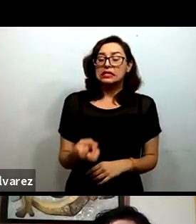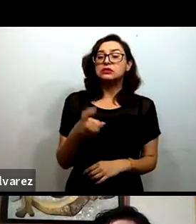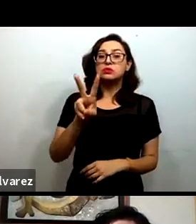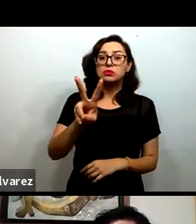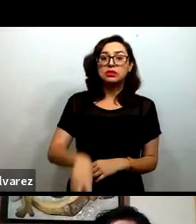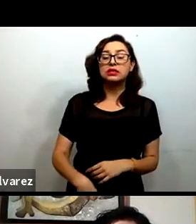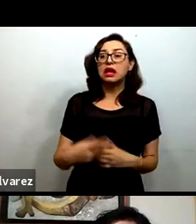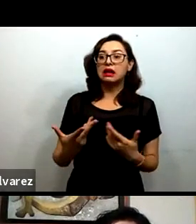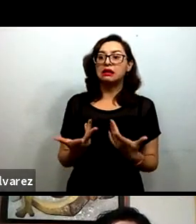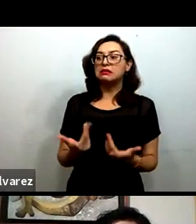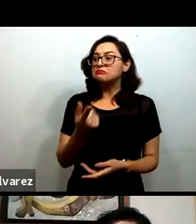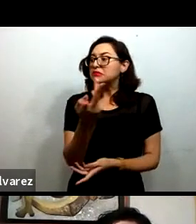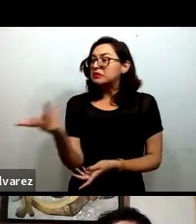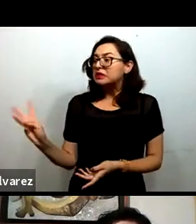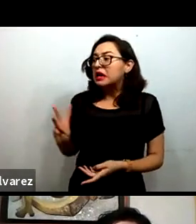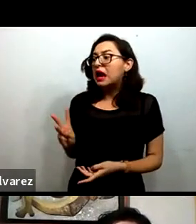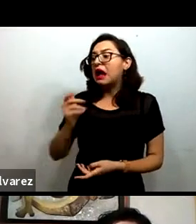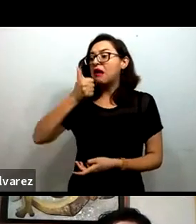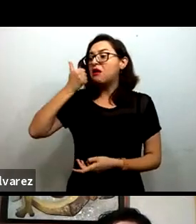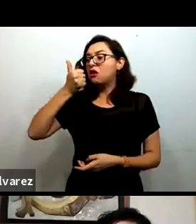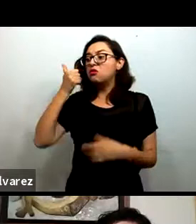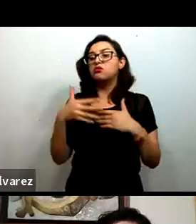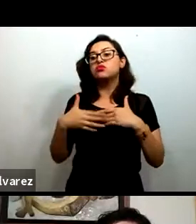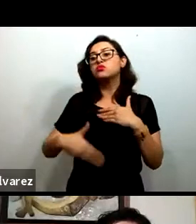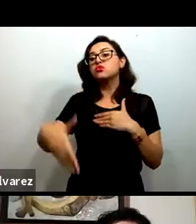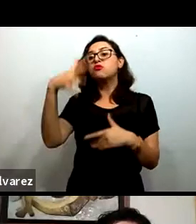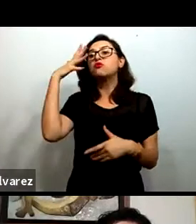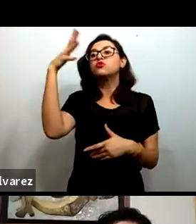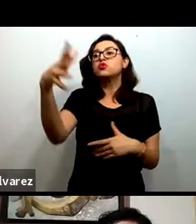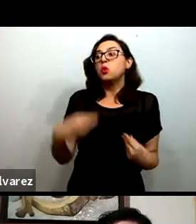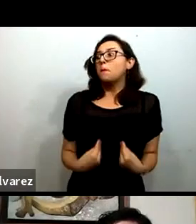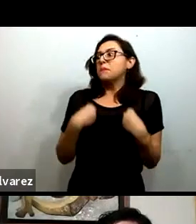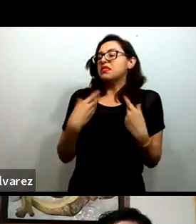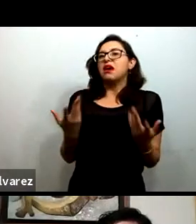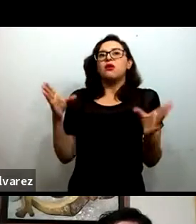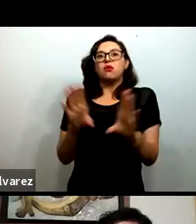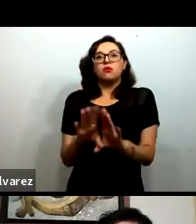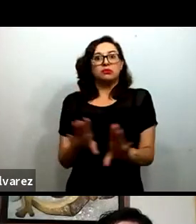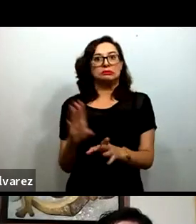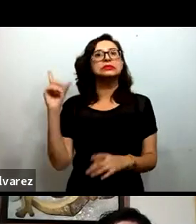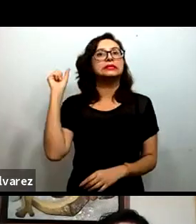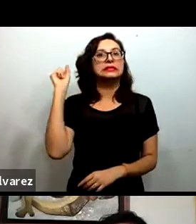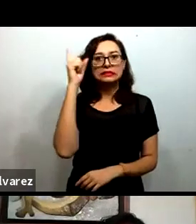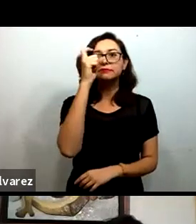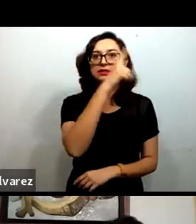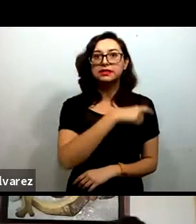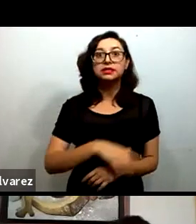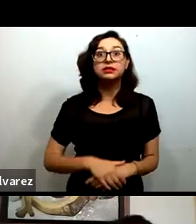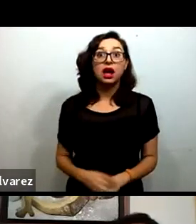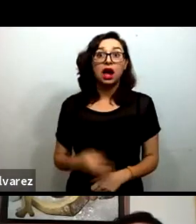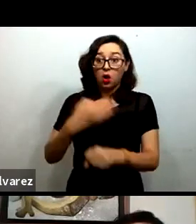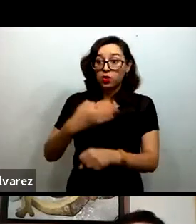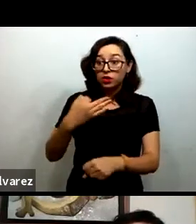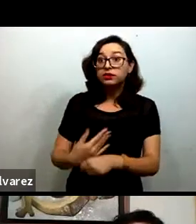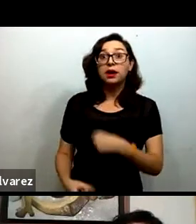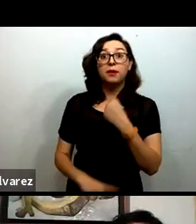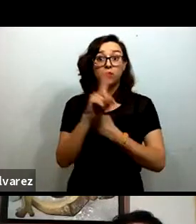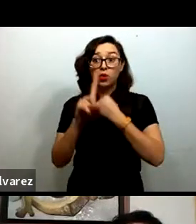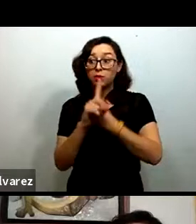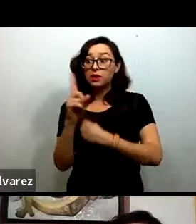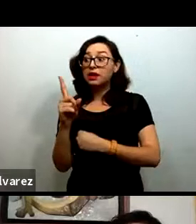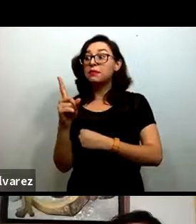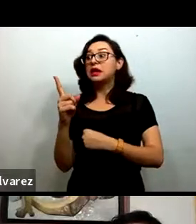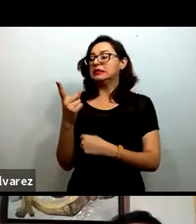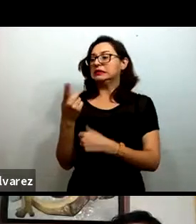futuro y la vida de los y las estudiantes. Entonces, enfrentar esta crisis, tanto en lo que es la fase